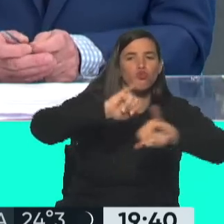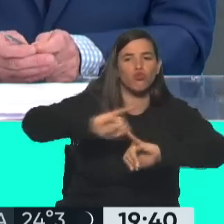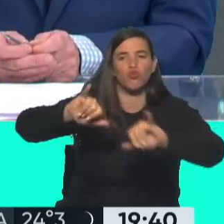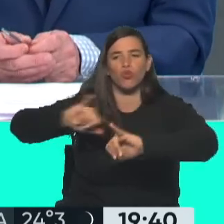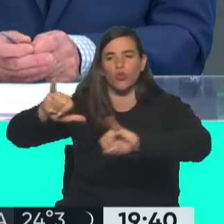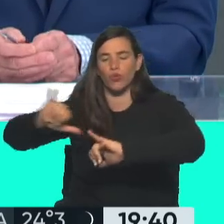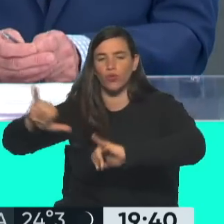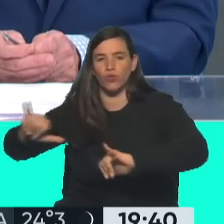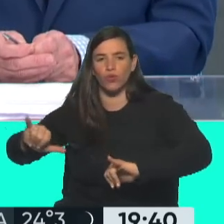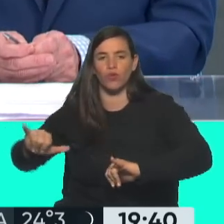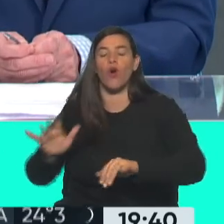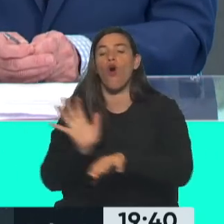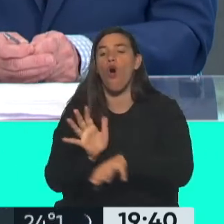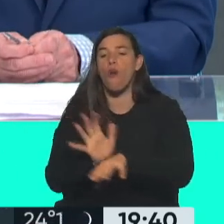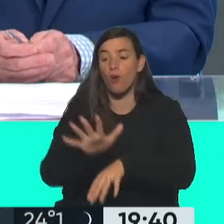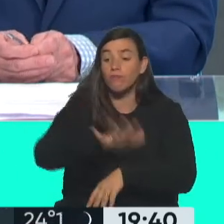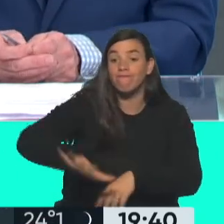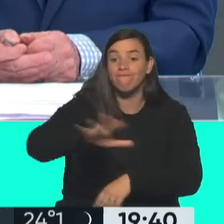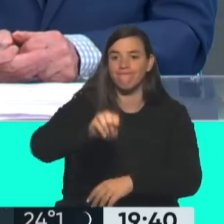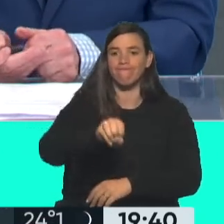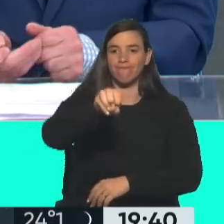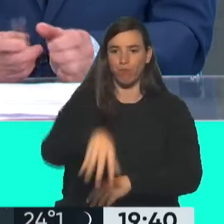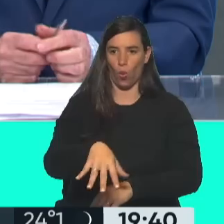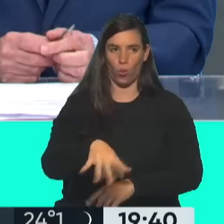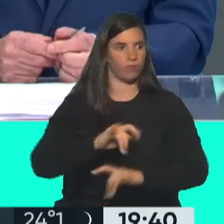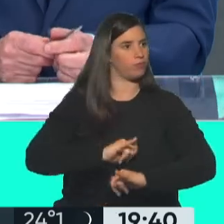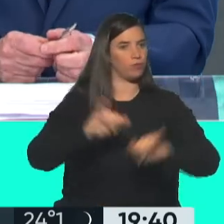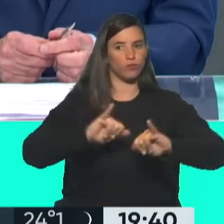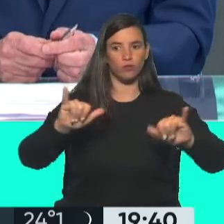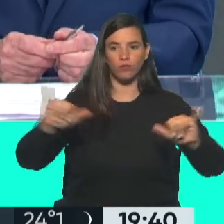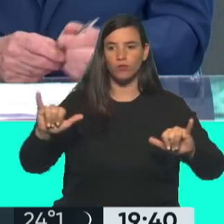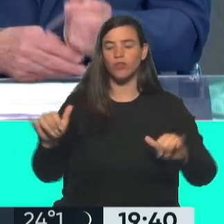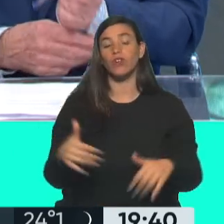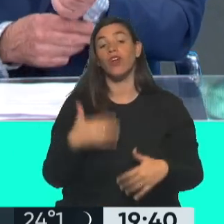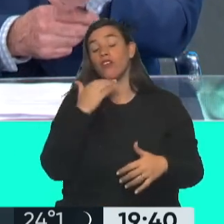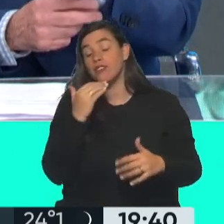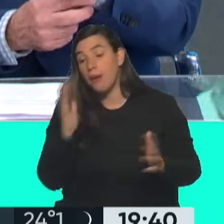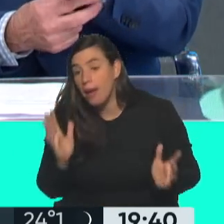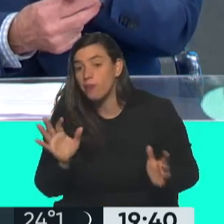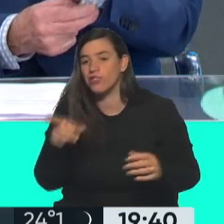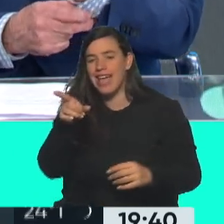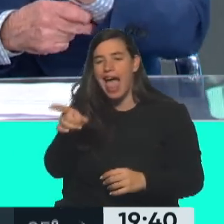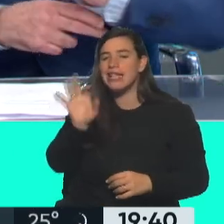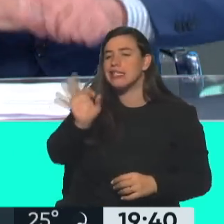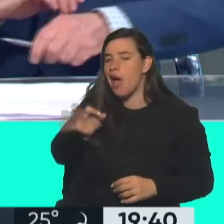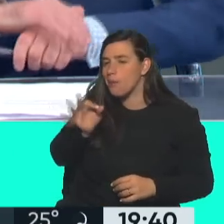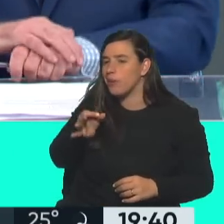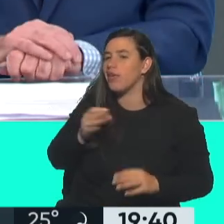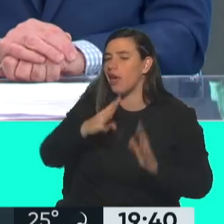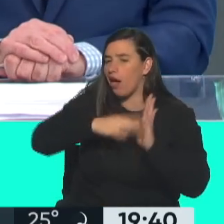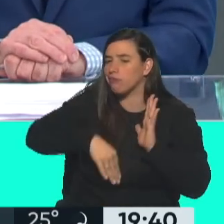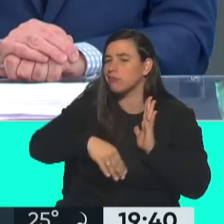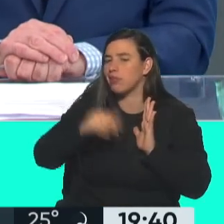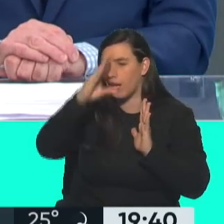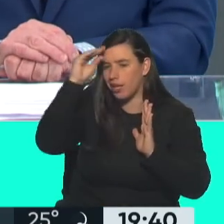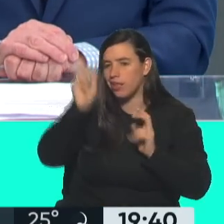la necesidad de patear el territorio, ¿no? No sé si sabiendo, no sé si con la información de que luego iba a salir la carta o no, pero ya tratando de articular un